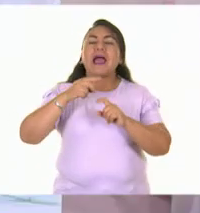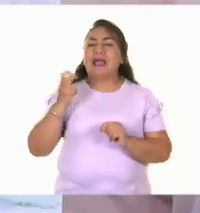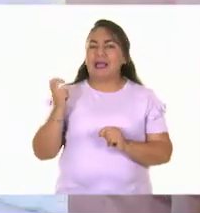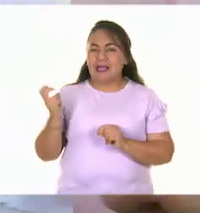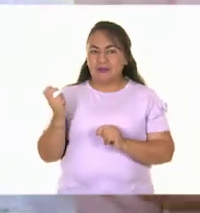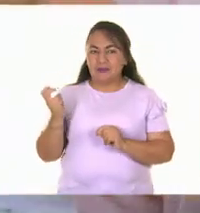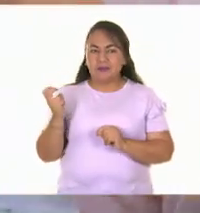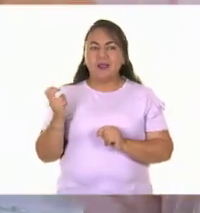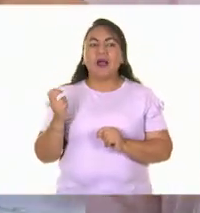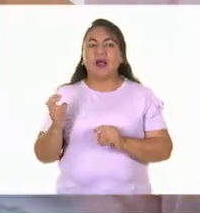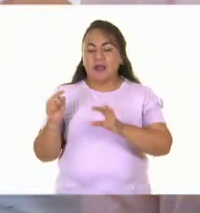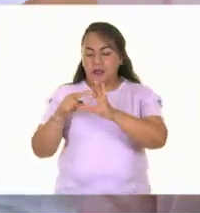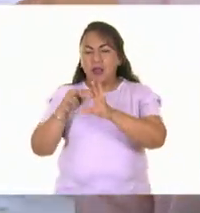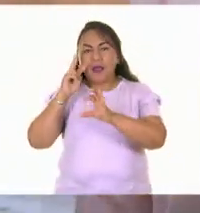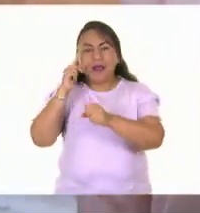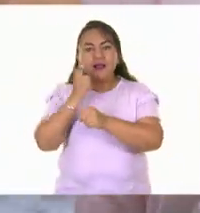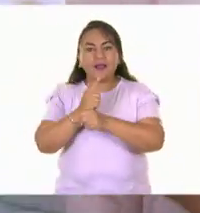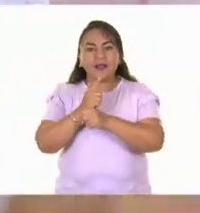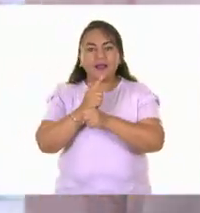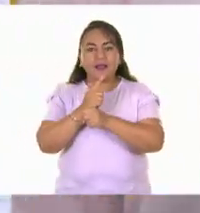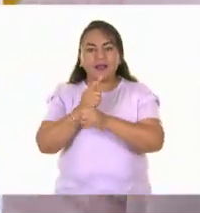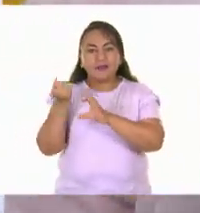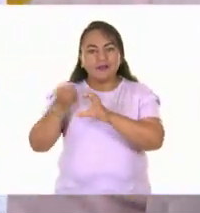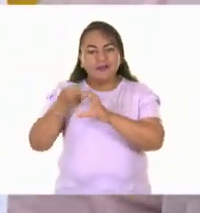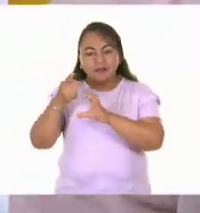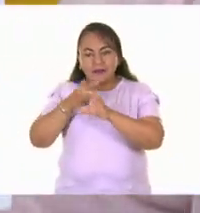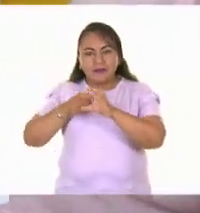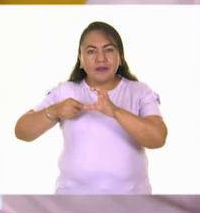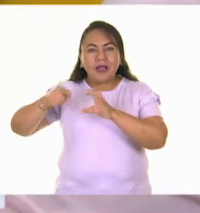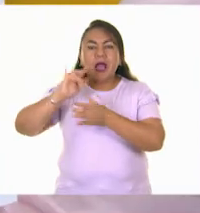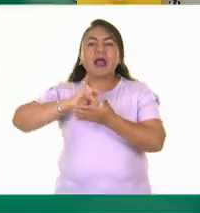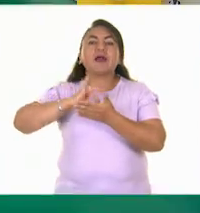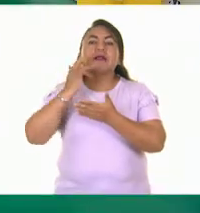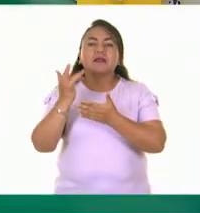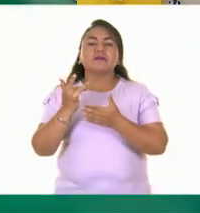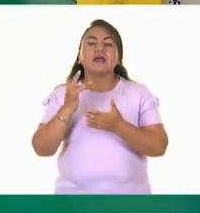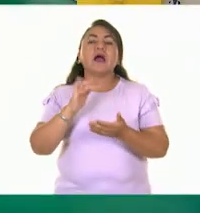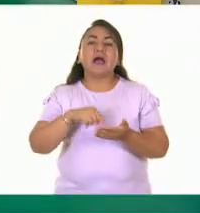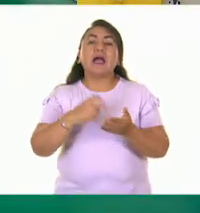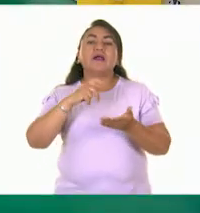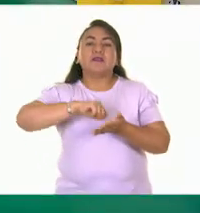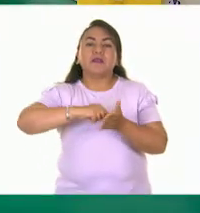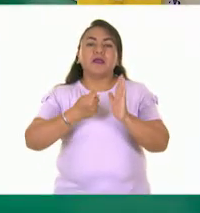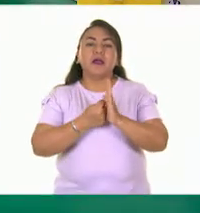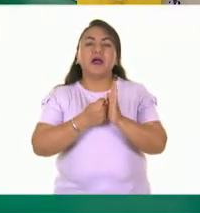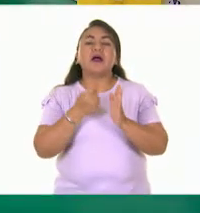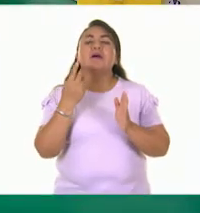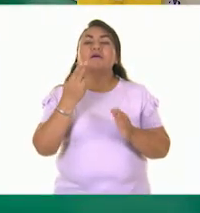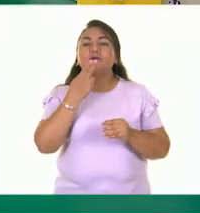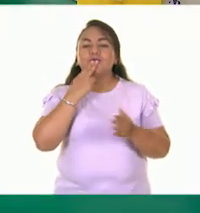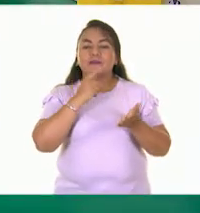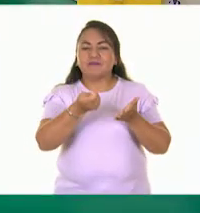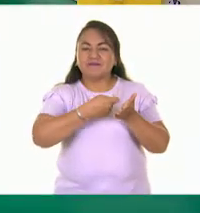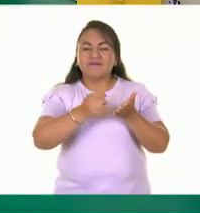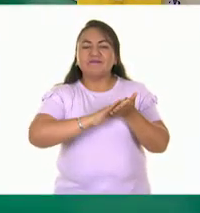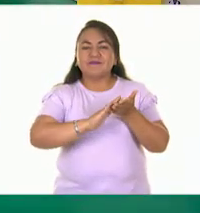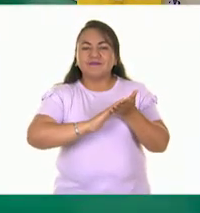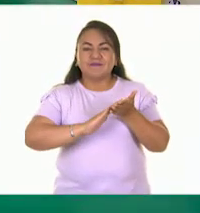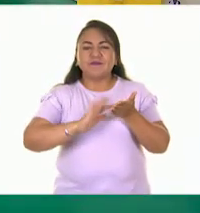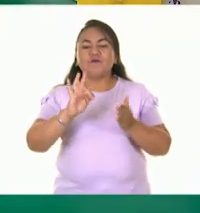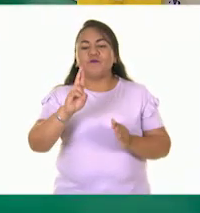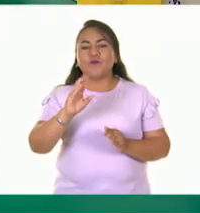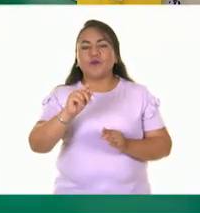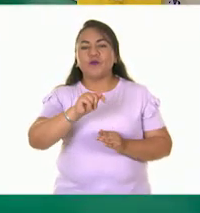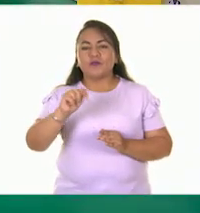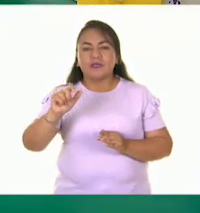es. Entonces, ahí podemos ver ese círculo perfecto que se hizo gracias a la técnica del frotage. Sí, también utilizó otros materiales. ¿Ustedes se acuerdan qué